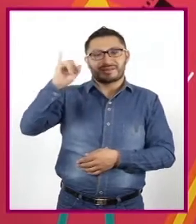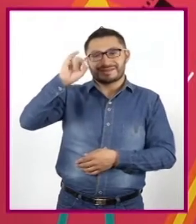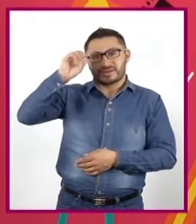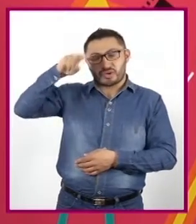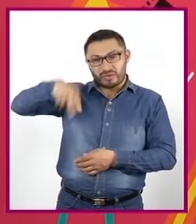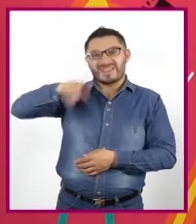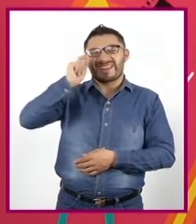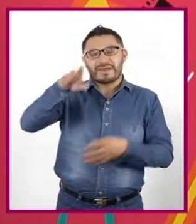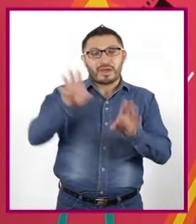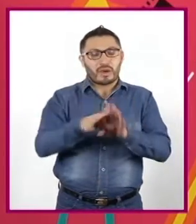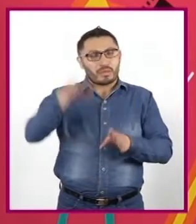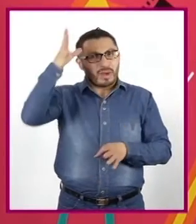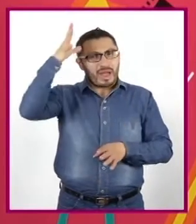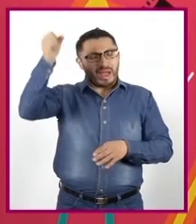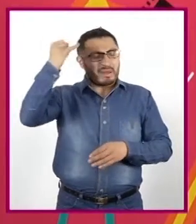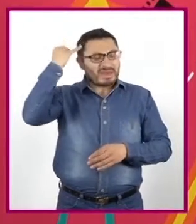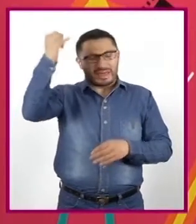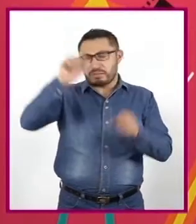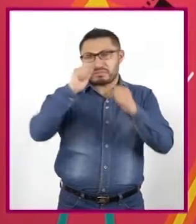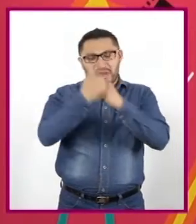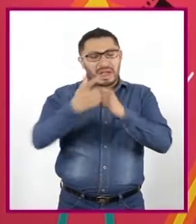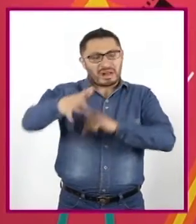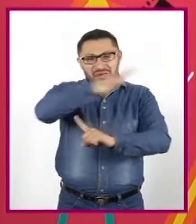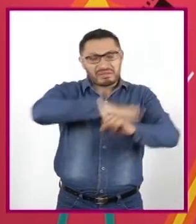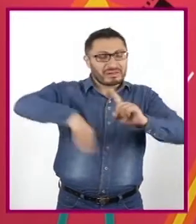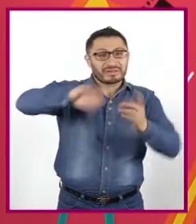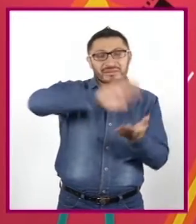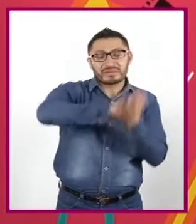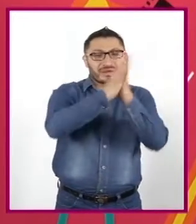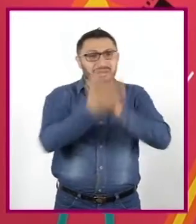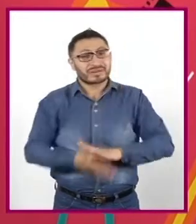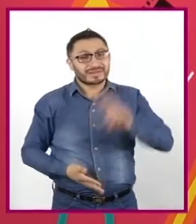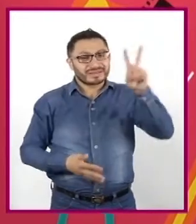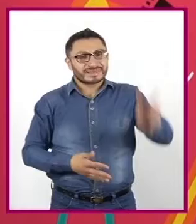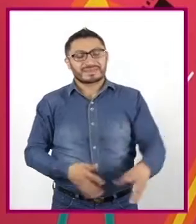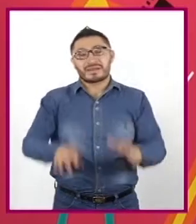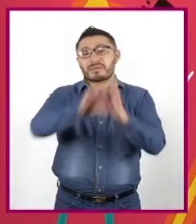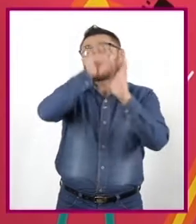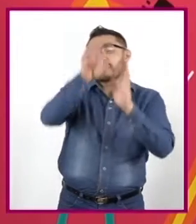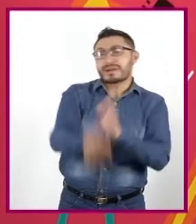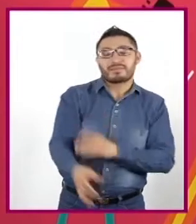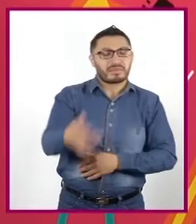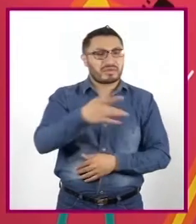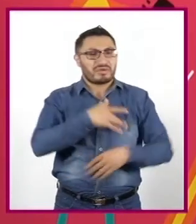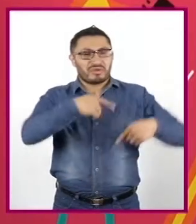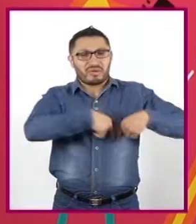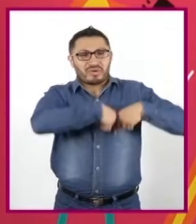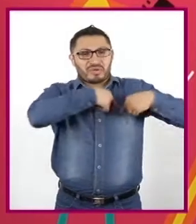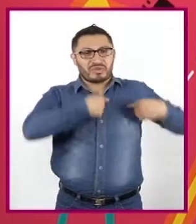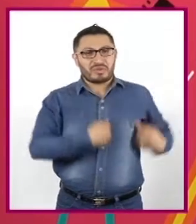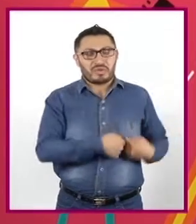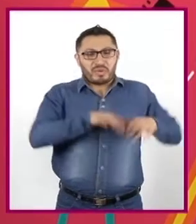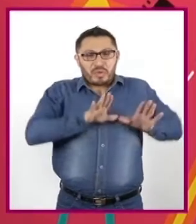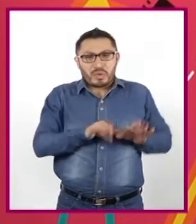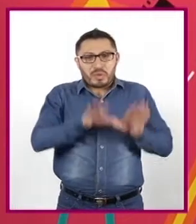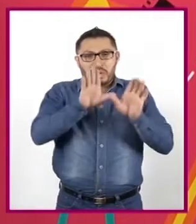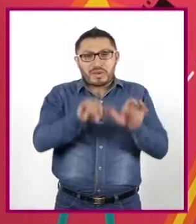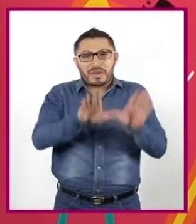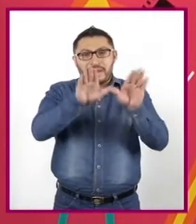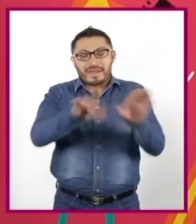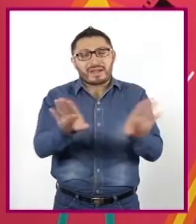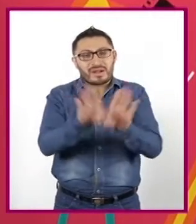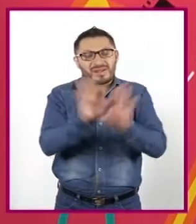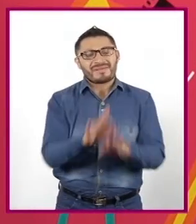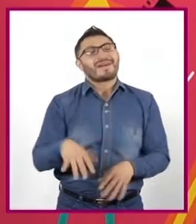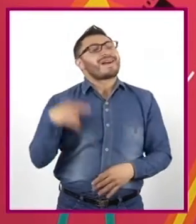partir del mundo que nos rodea. Por ejemplo, un corazón rojo con alas puede ser la representación abstracta del